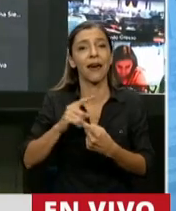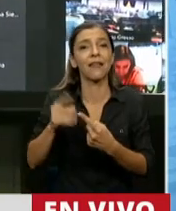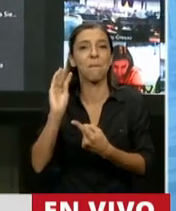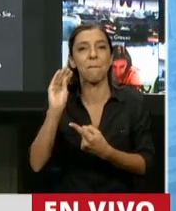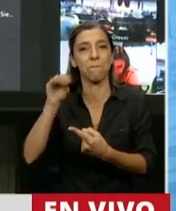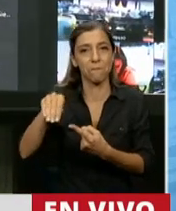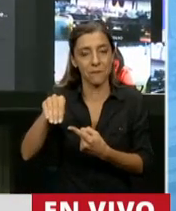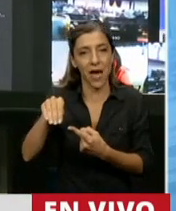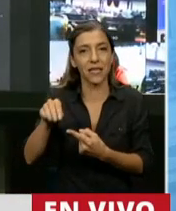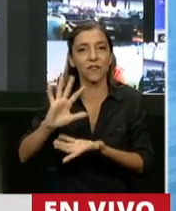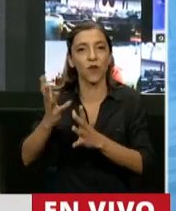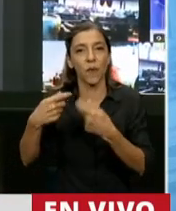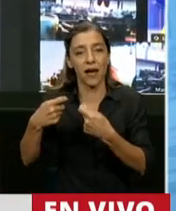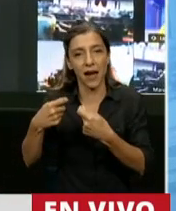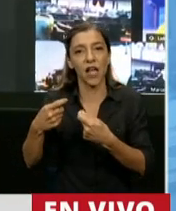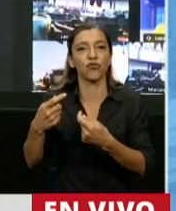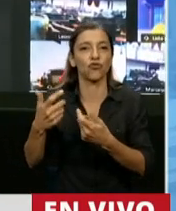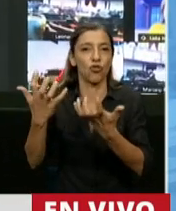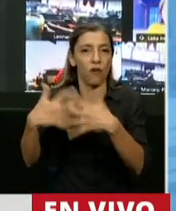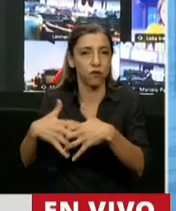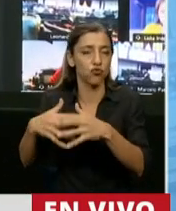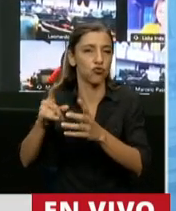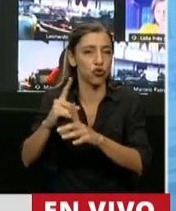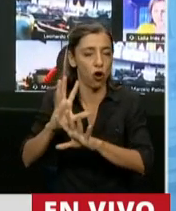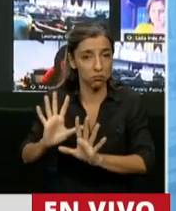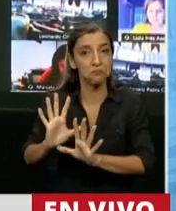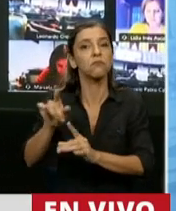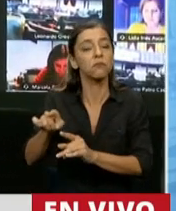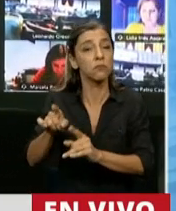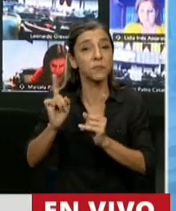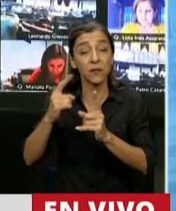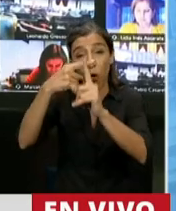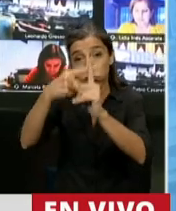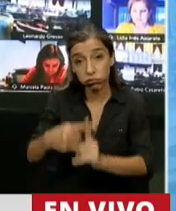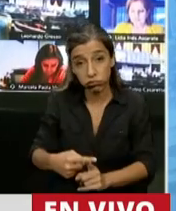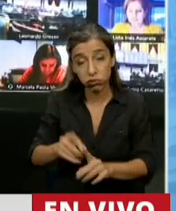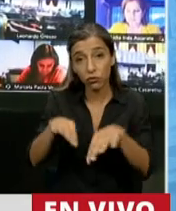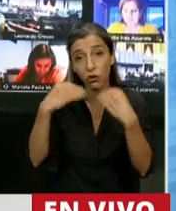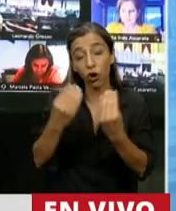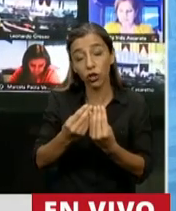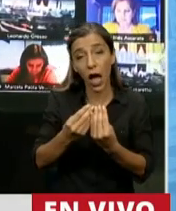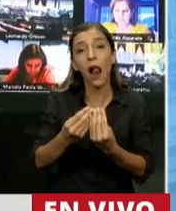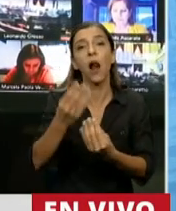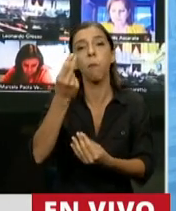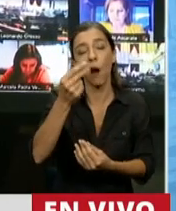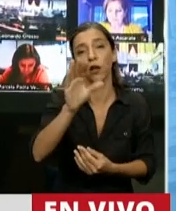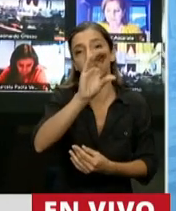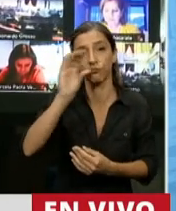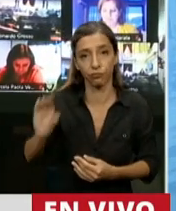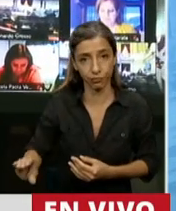supuesto, de funcionamiento, los gastos operativos y eso es lo que se traspasó y se decidió colocarlo como una fórmula de